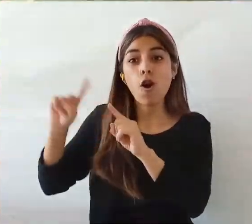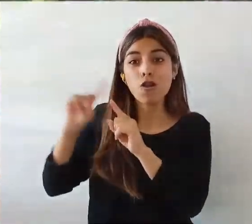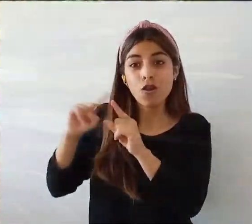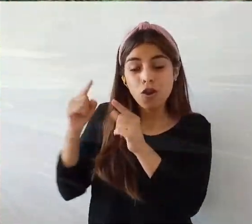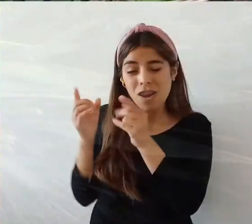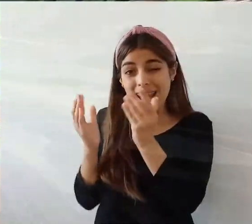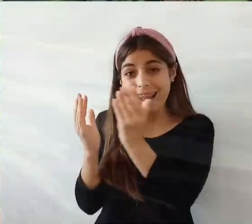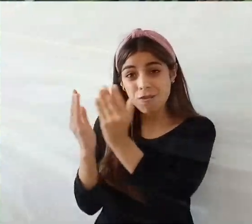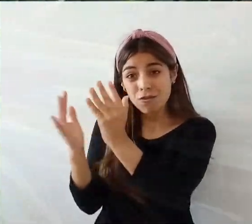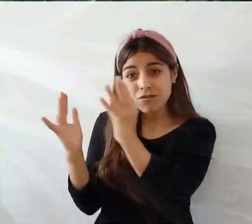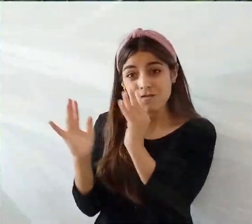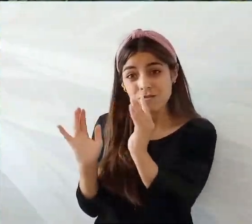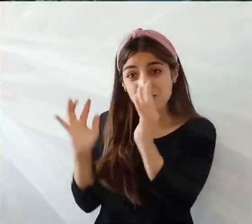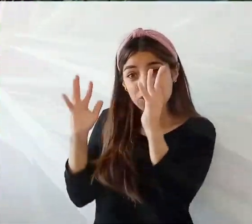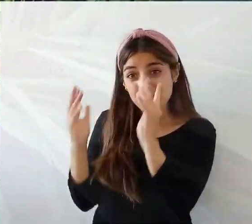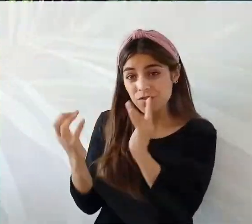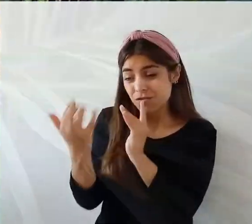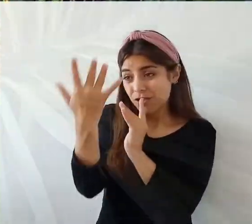a la orilla.